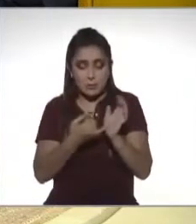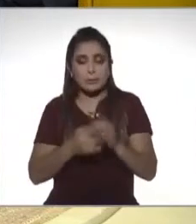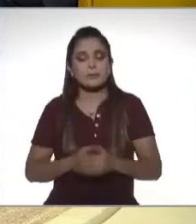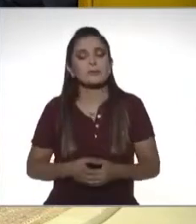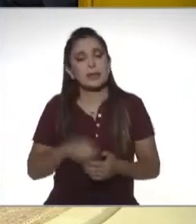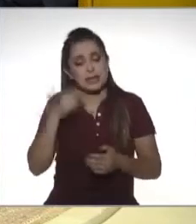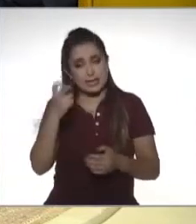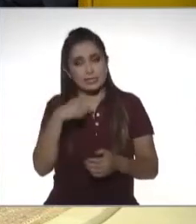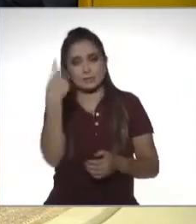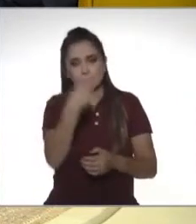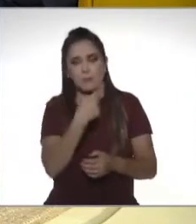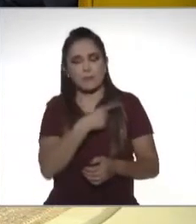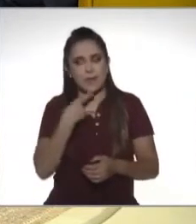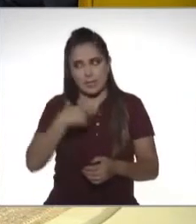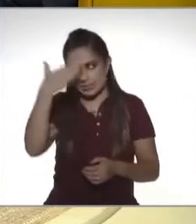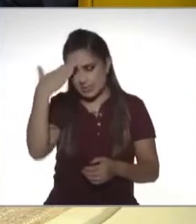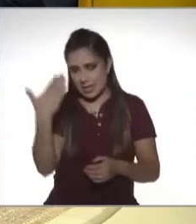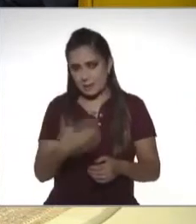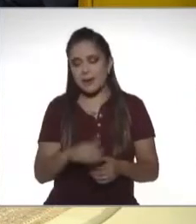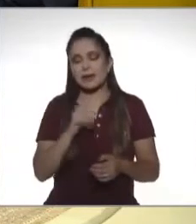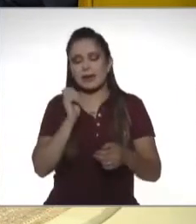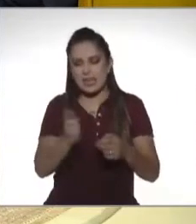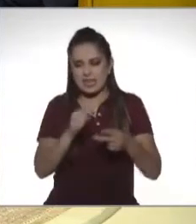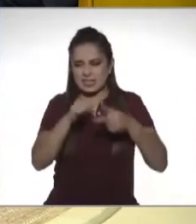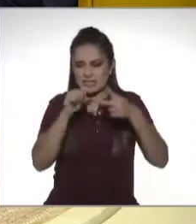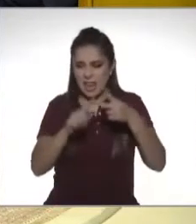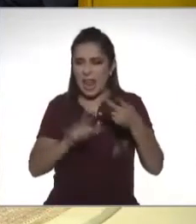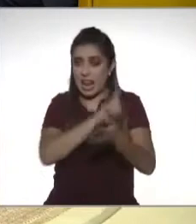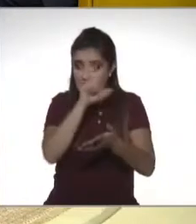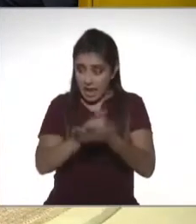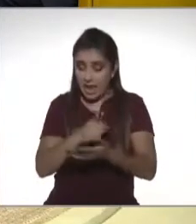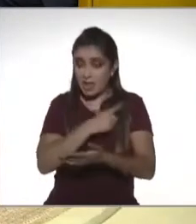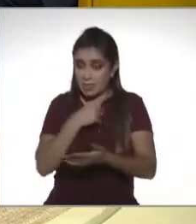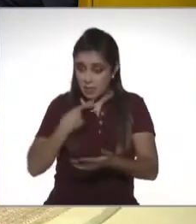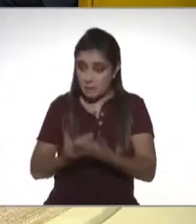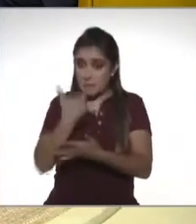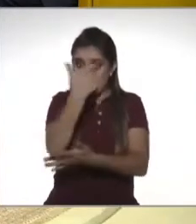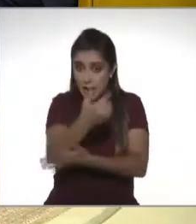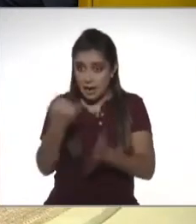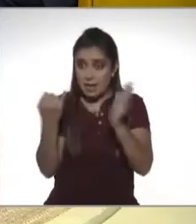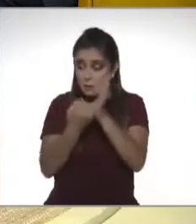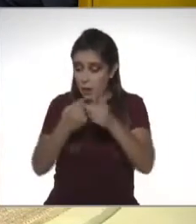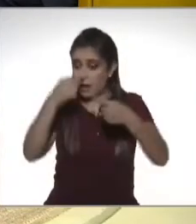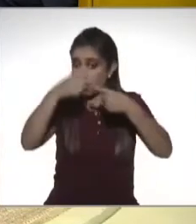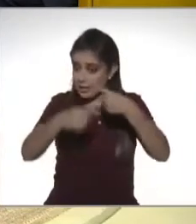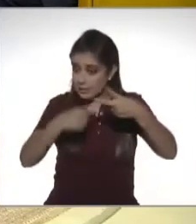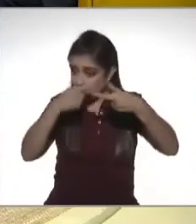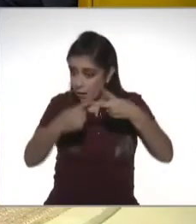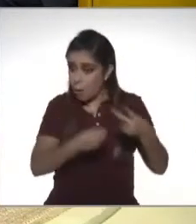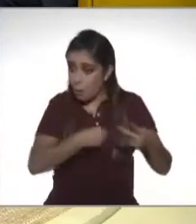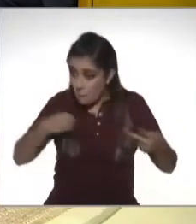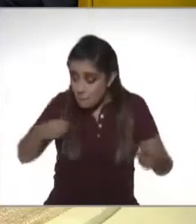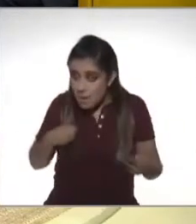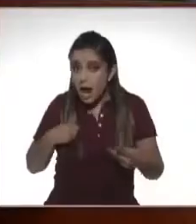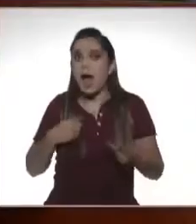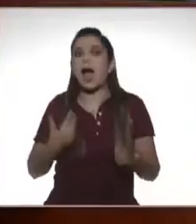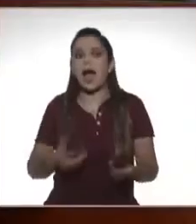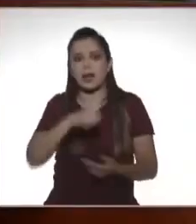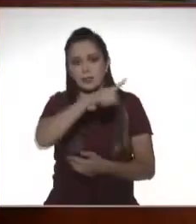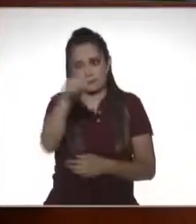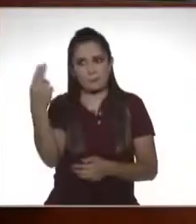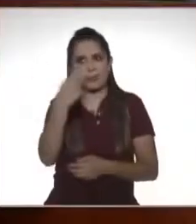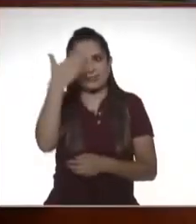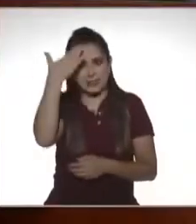entrada tenemos que tener esa ruta, que hay disposiciones jurídicas que nos señalan que tenemos la obligación y que nos dicen